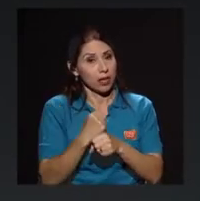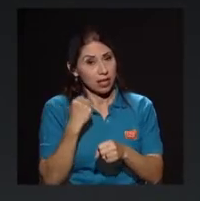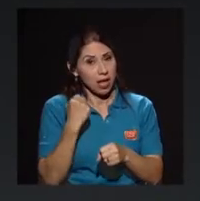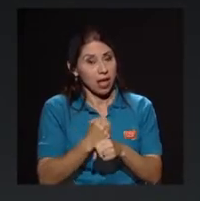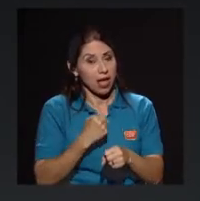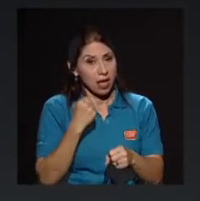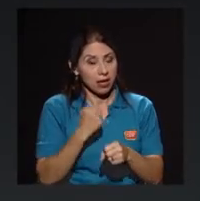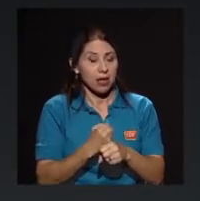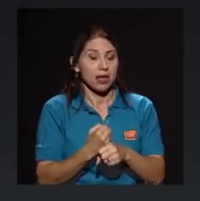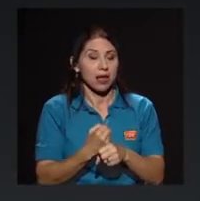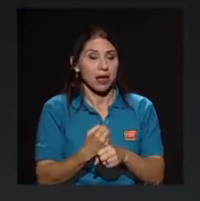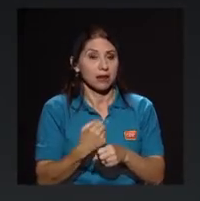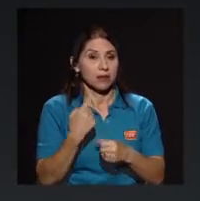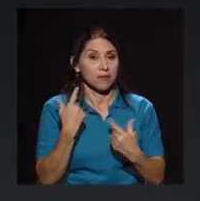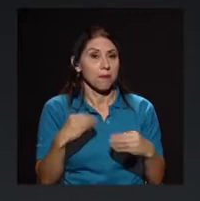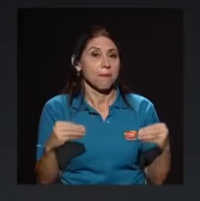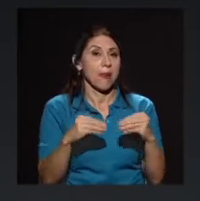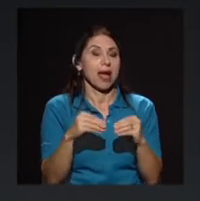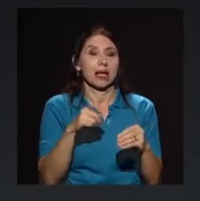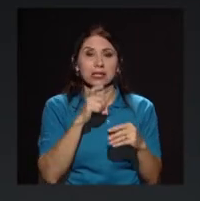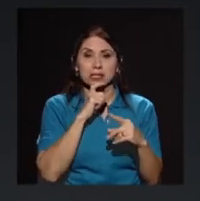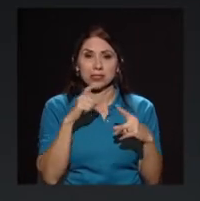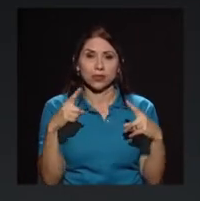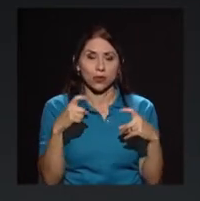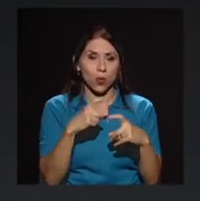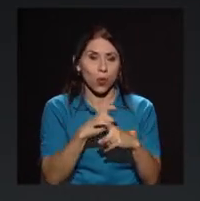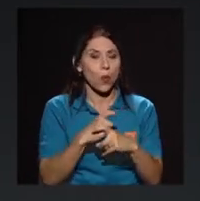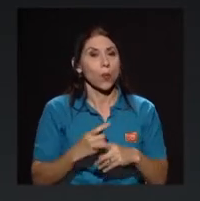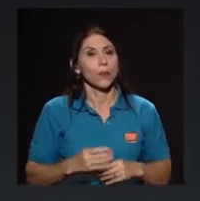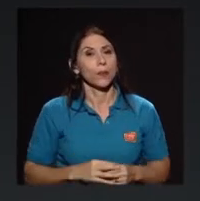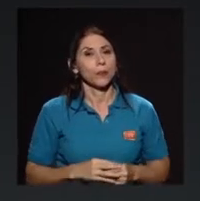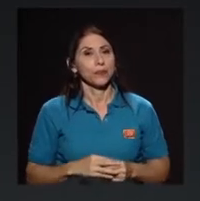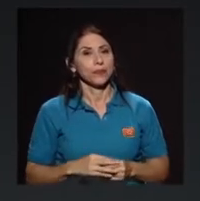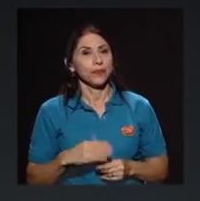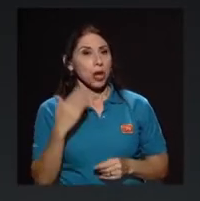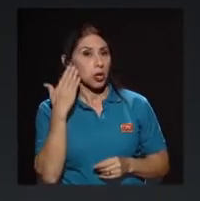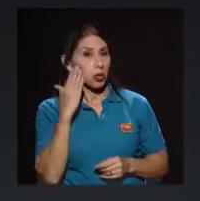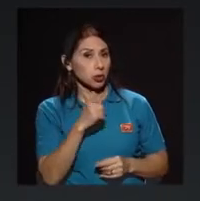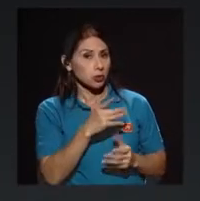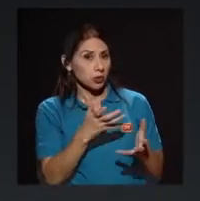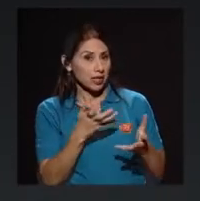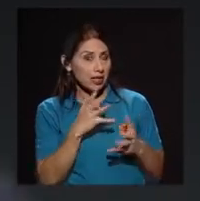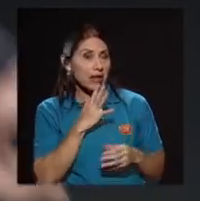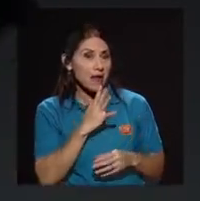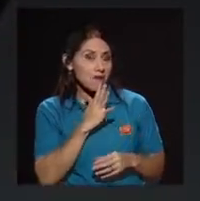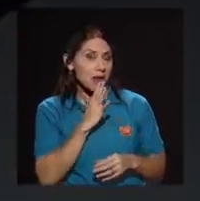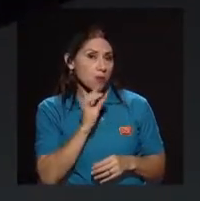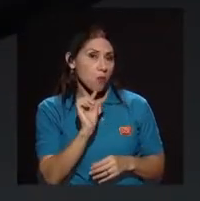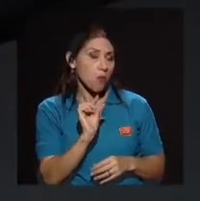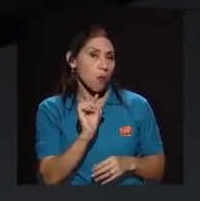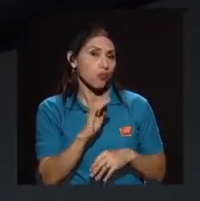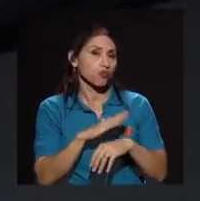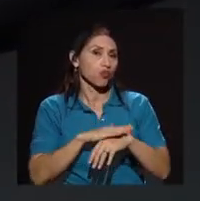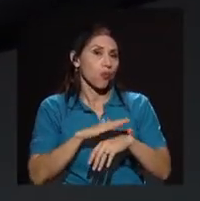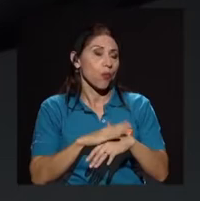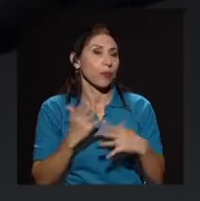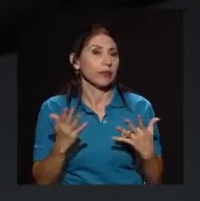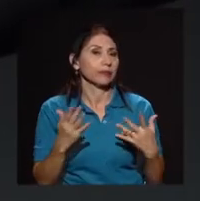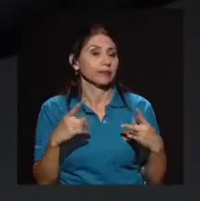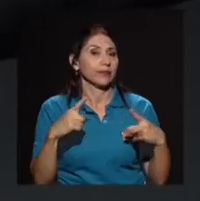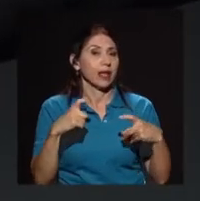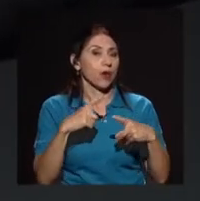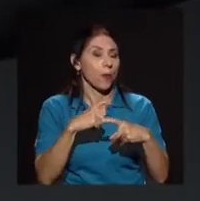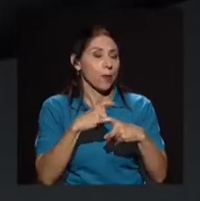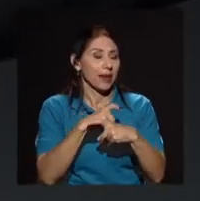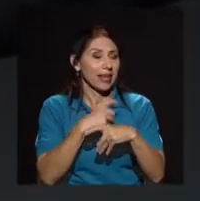universidad que es más compleja. No sé si quieres, tal vez, referirse un poco a la complejidad que